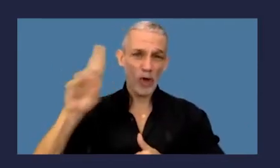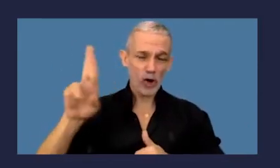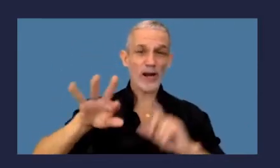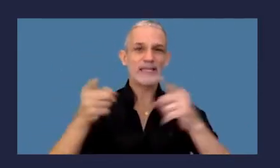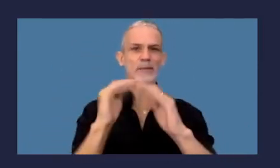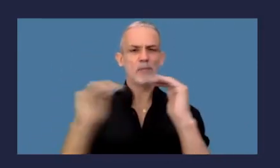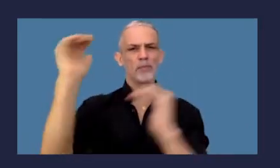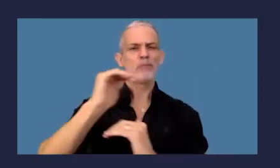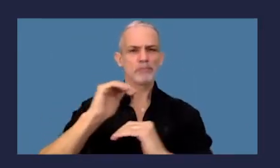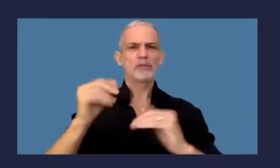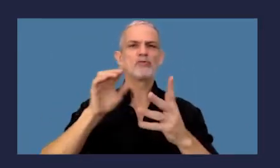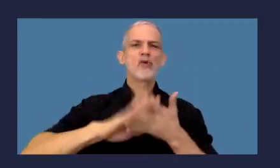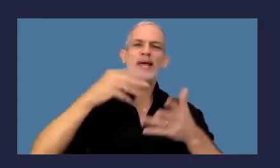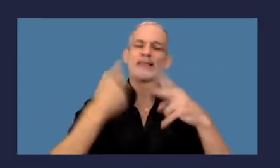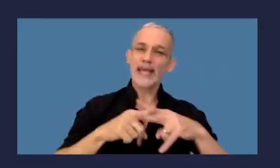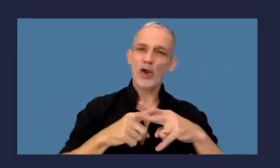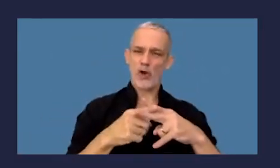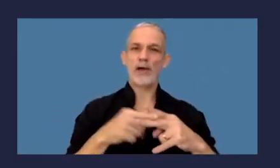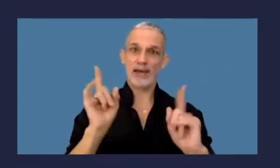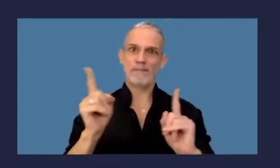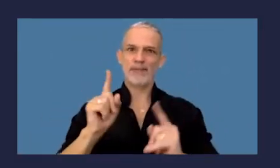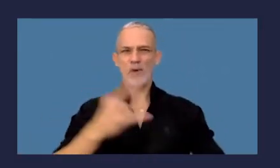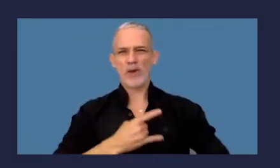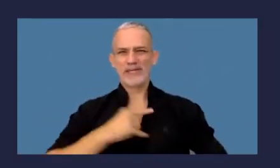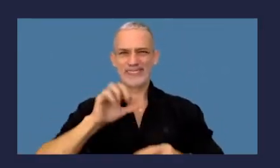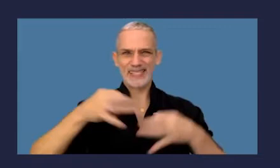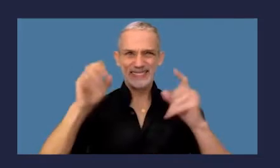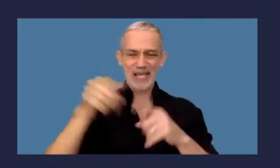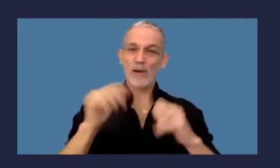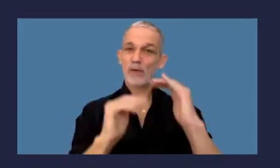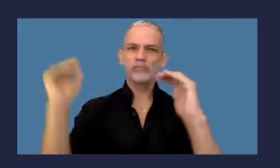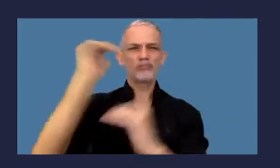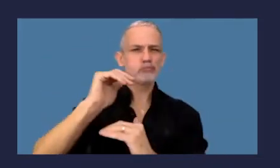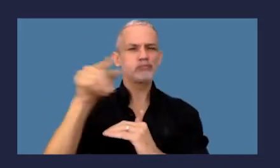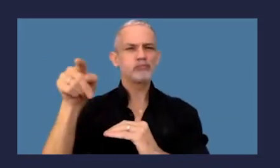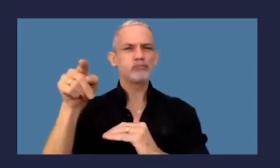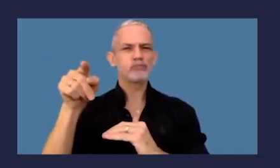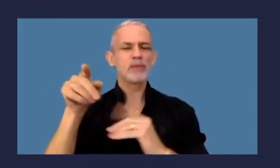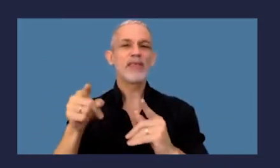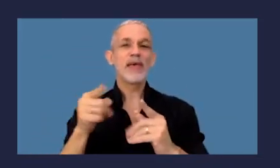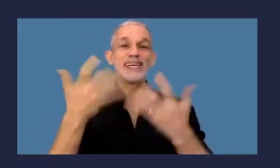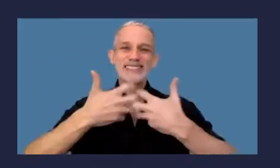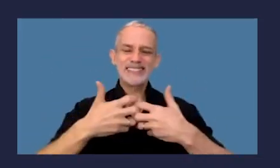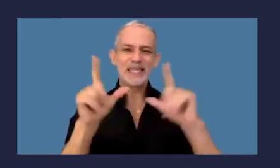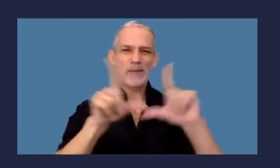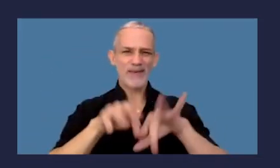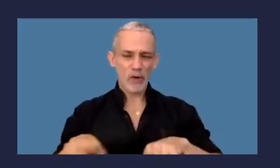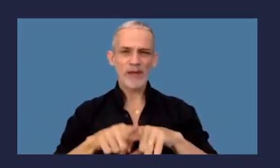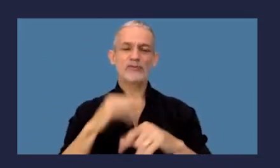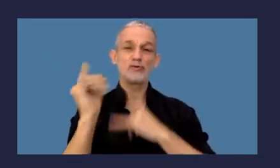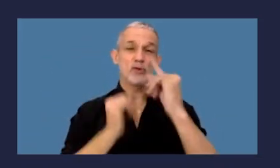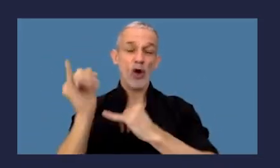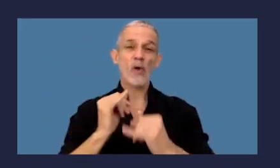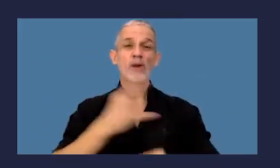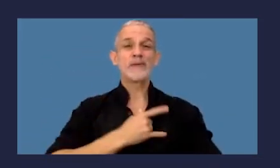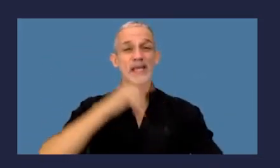maestría en tecnología en la información de mi facultad, también titular en posgrado de la auditoría de Sistema de Información de la Universidad Nacional